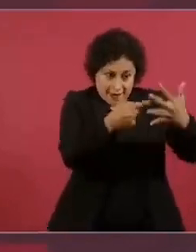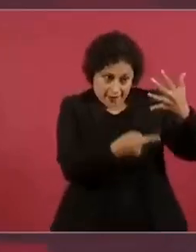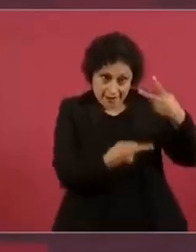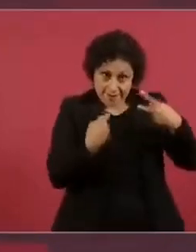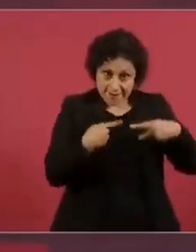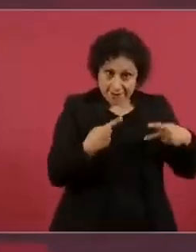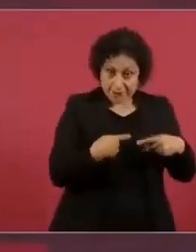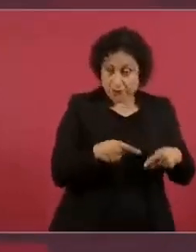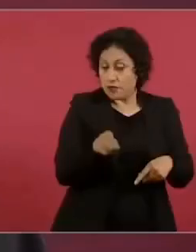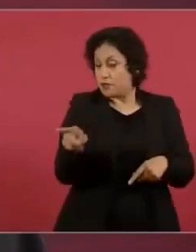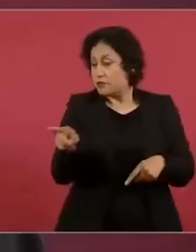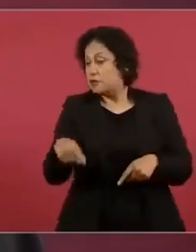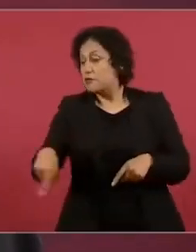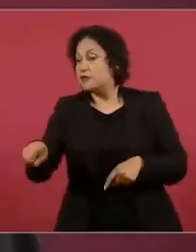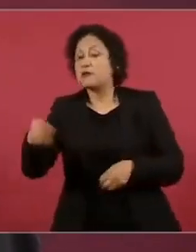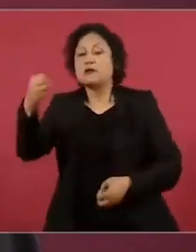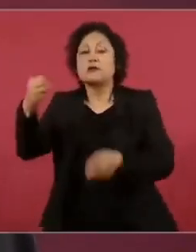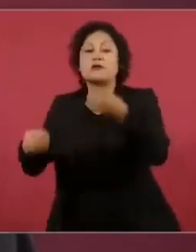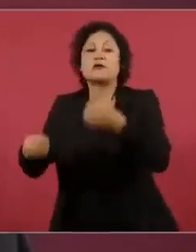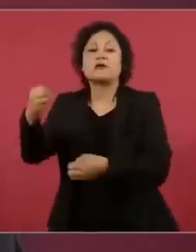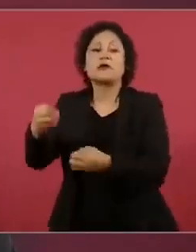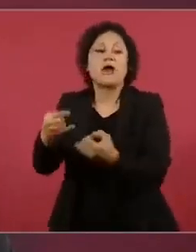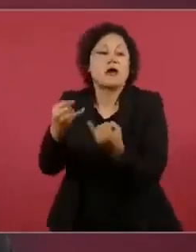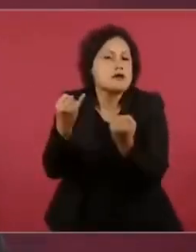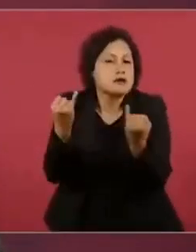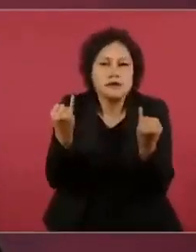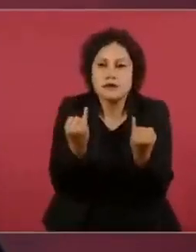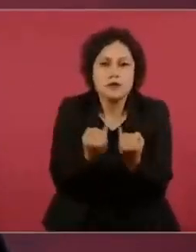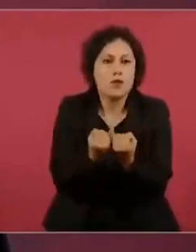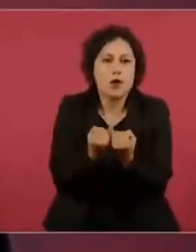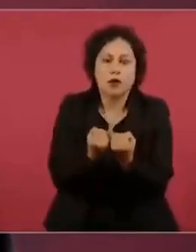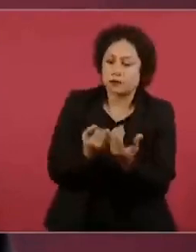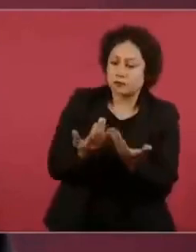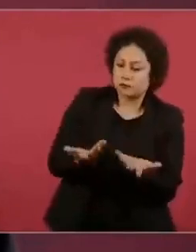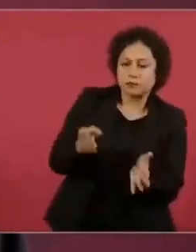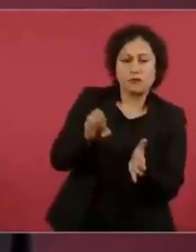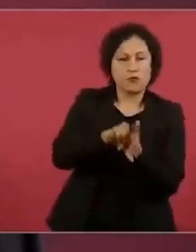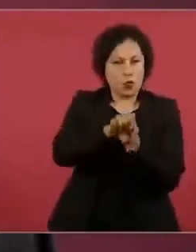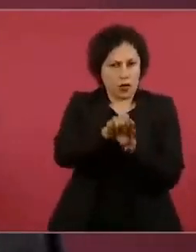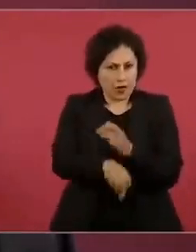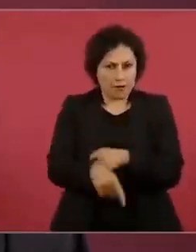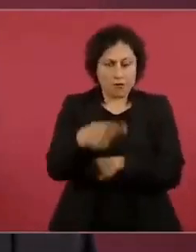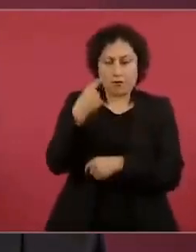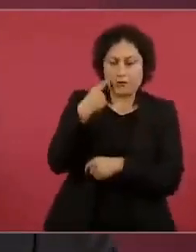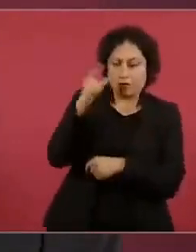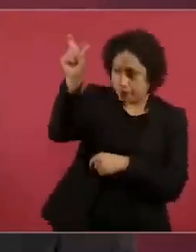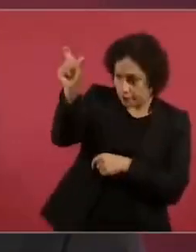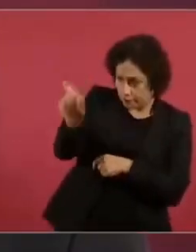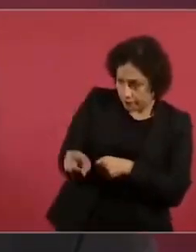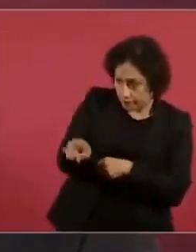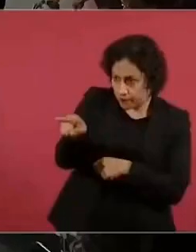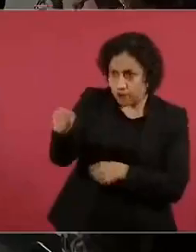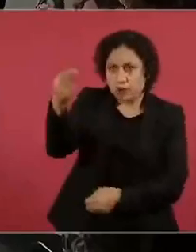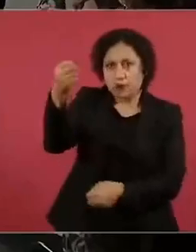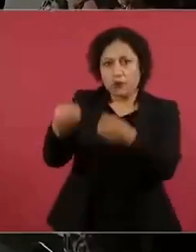los requisitos, tiene que tener como profesión